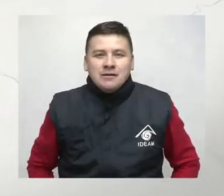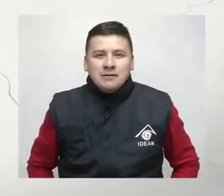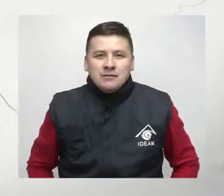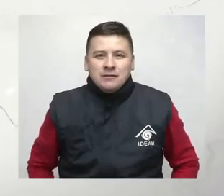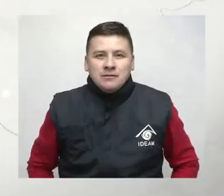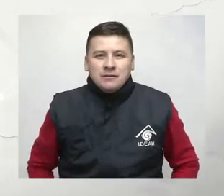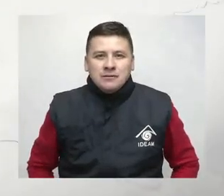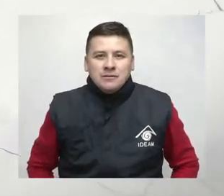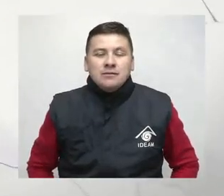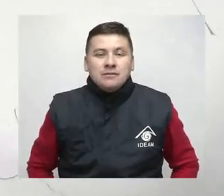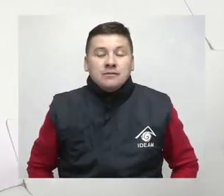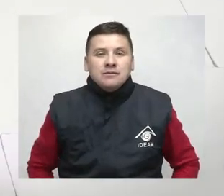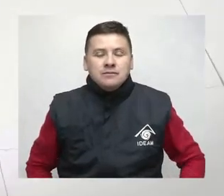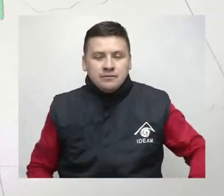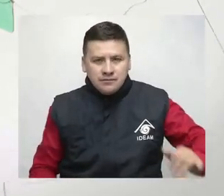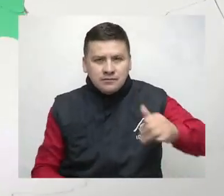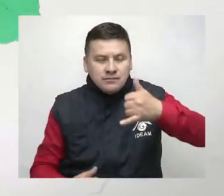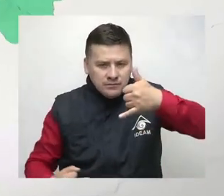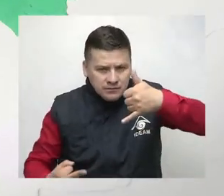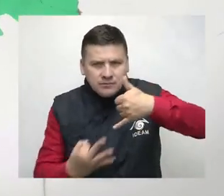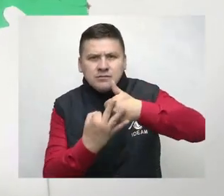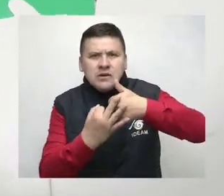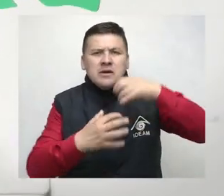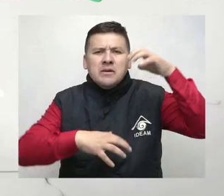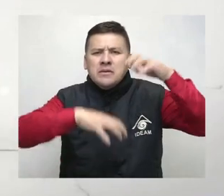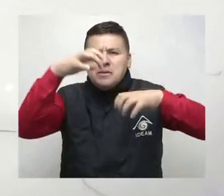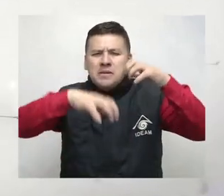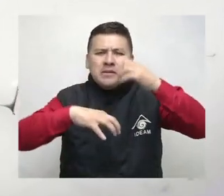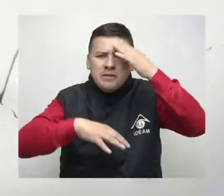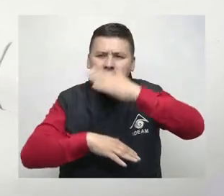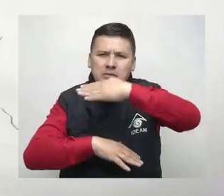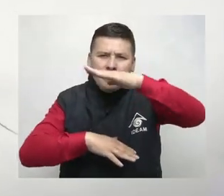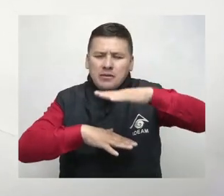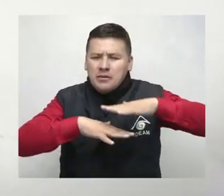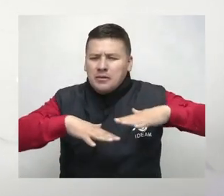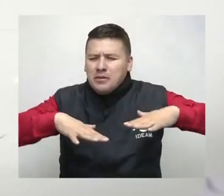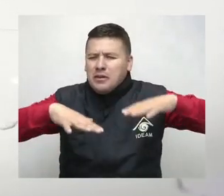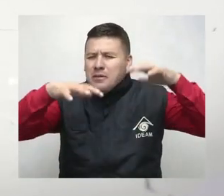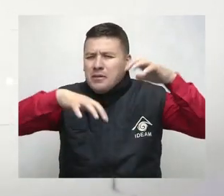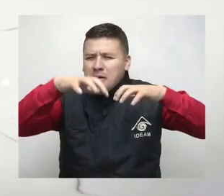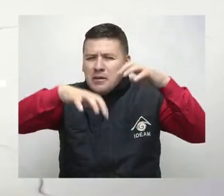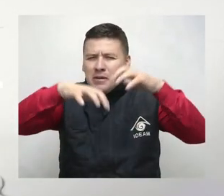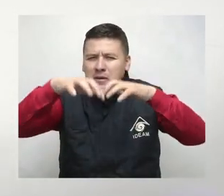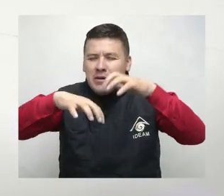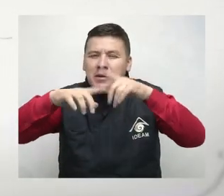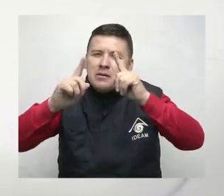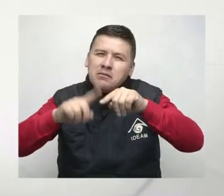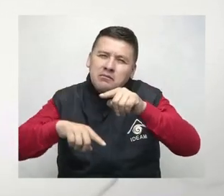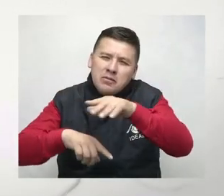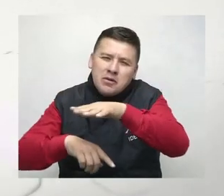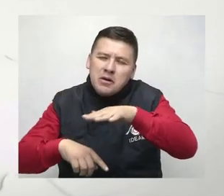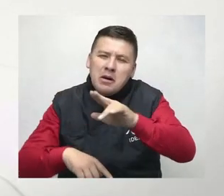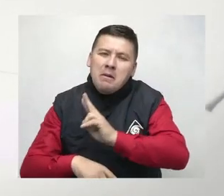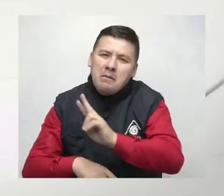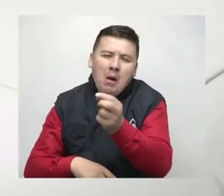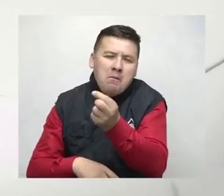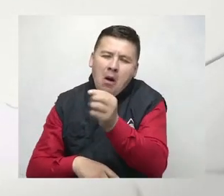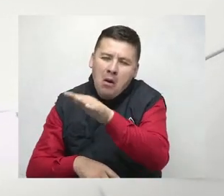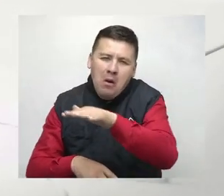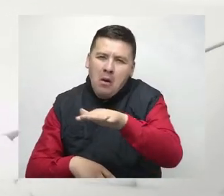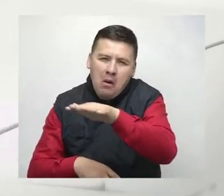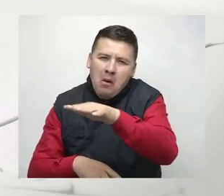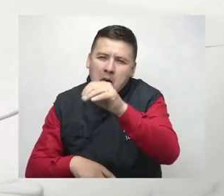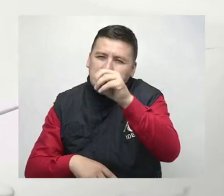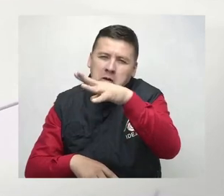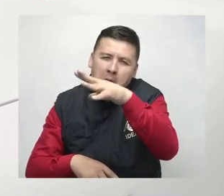La región andina presenta lluvias variadas con tiempo nublado a lo largo del territorio, con excepción de los valles interandinos donde prevalecerá el tiempo